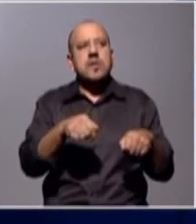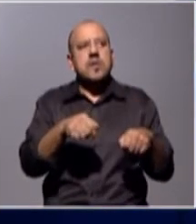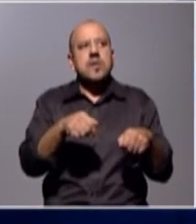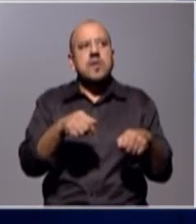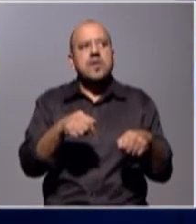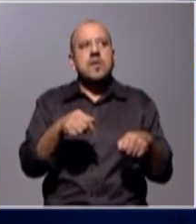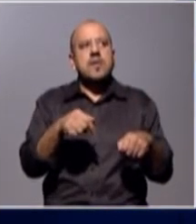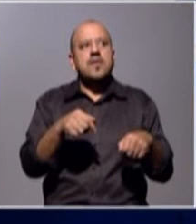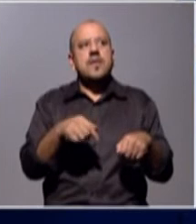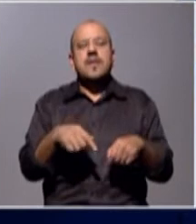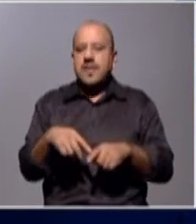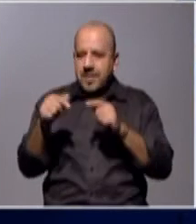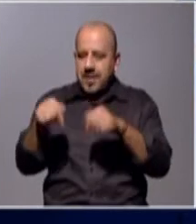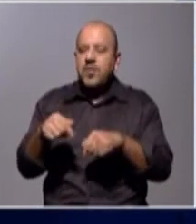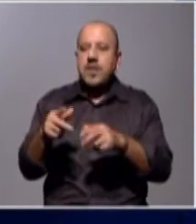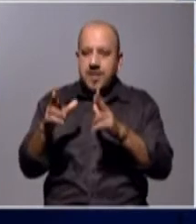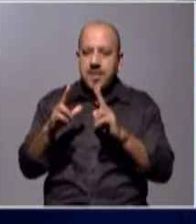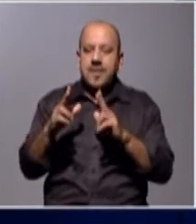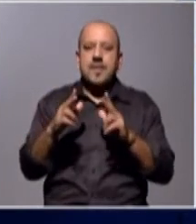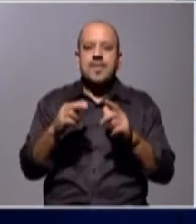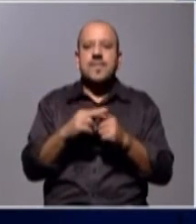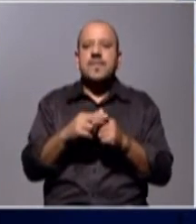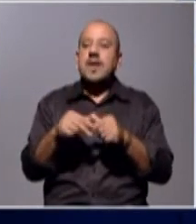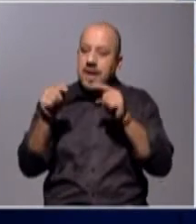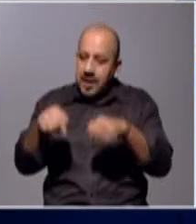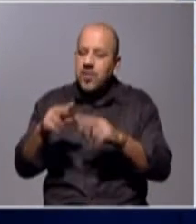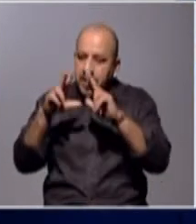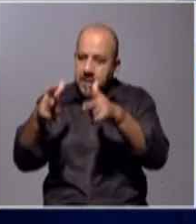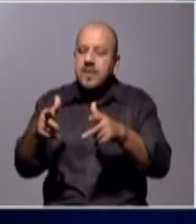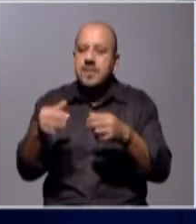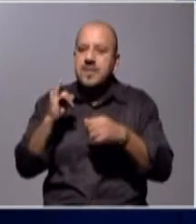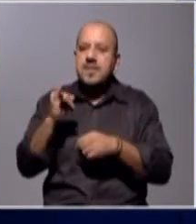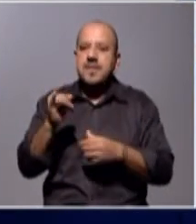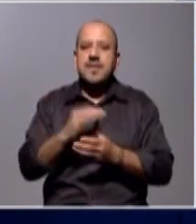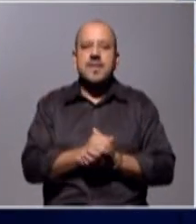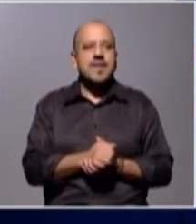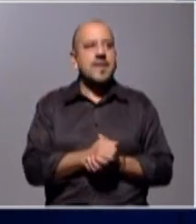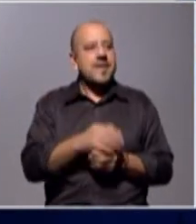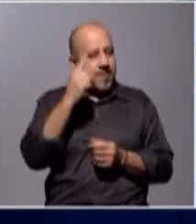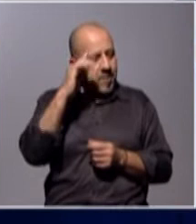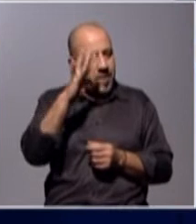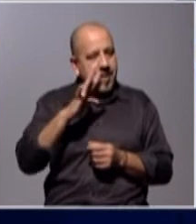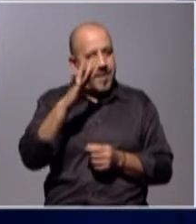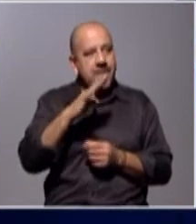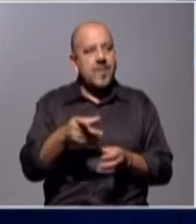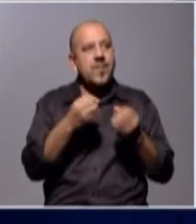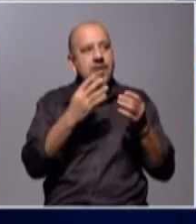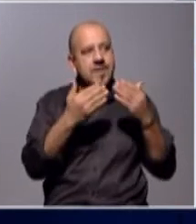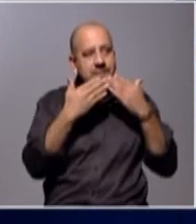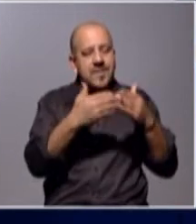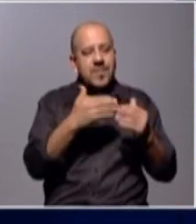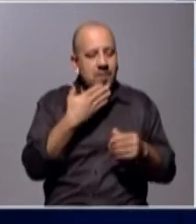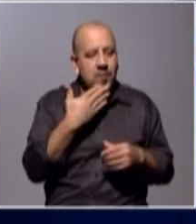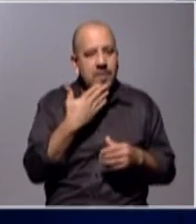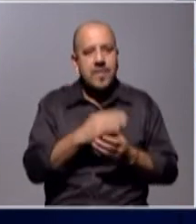hablar de algo más? Esta que acabas de decir. Claro, esto mismo. Perfecto, me imaginé, te pregunté igual por las